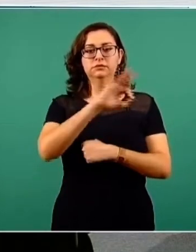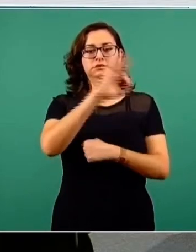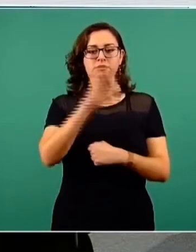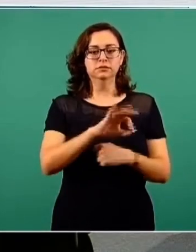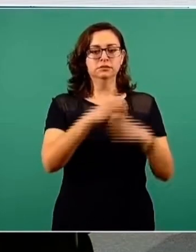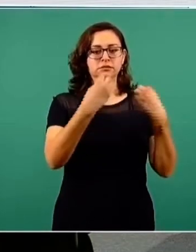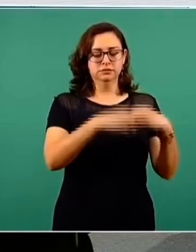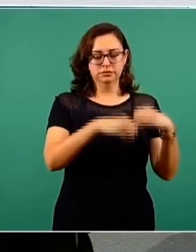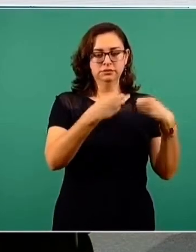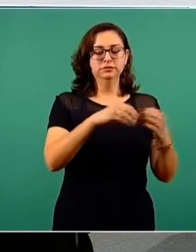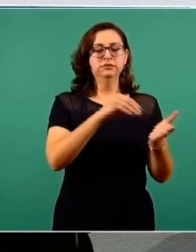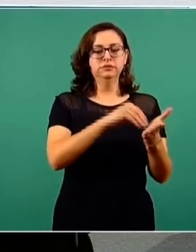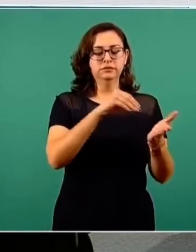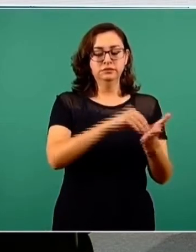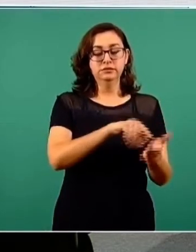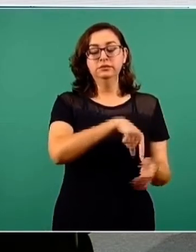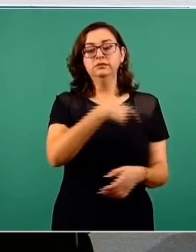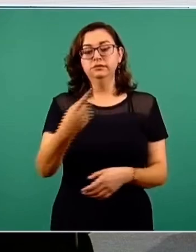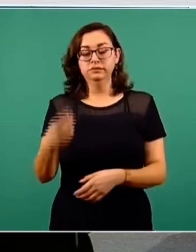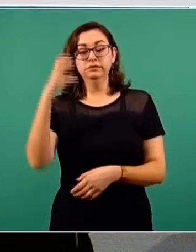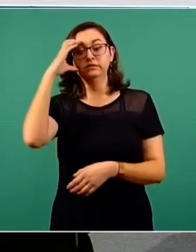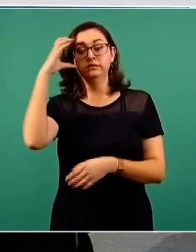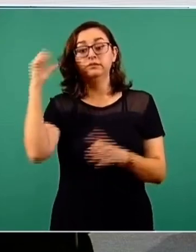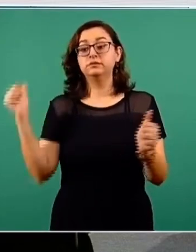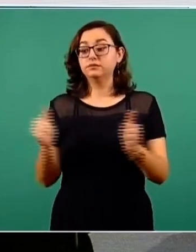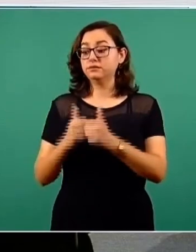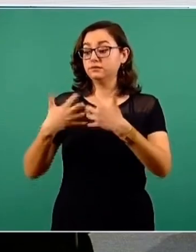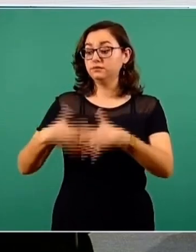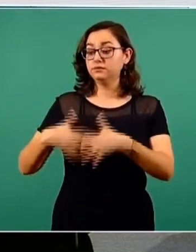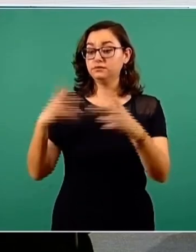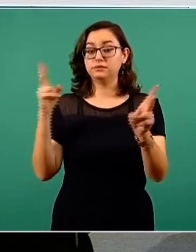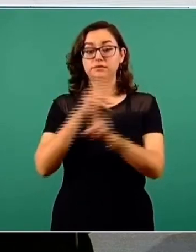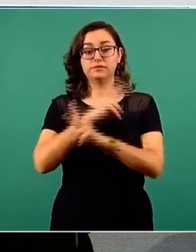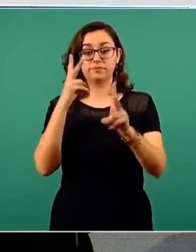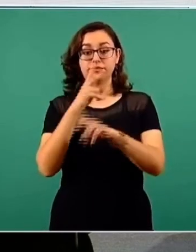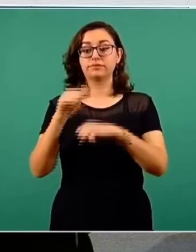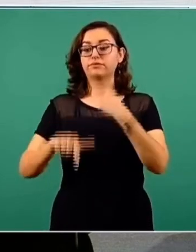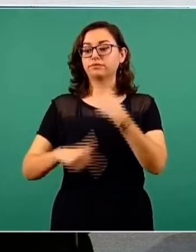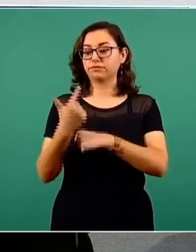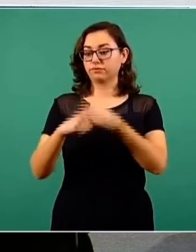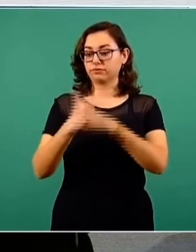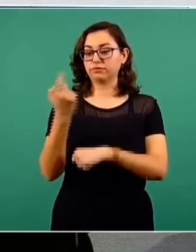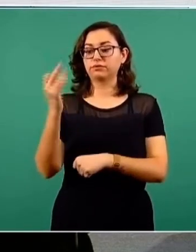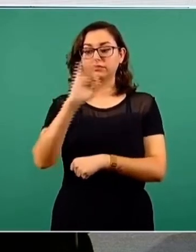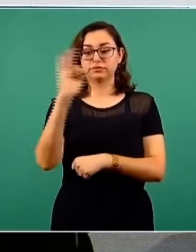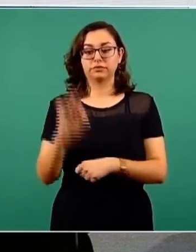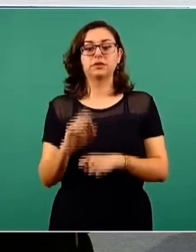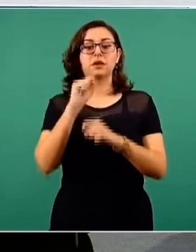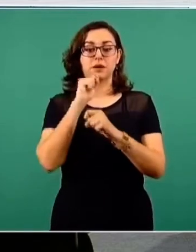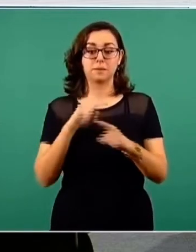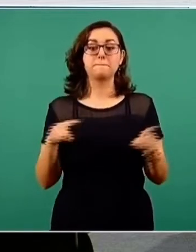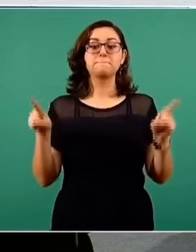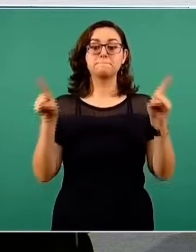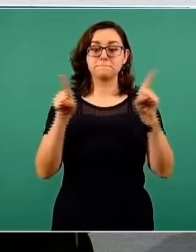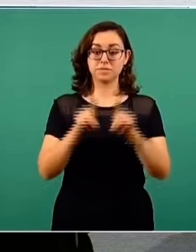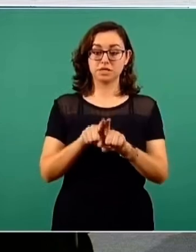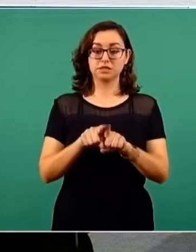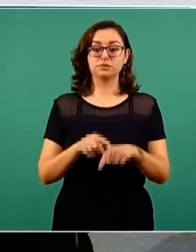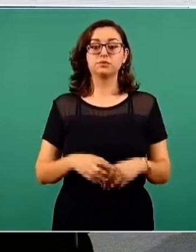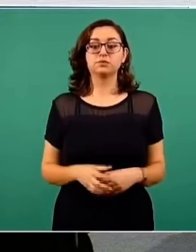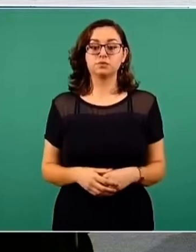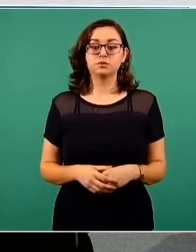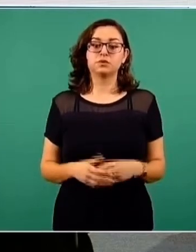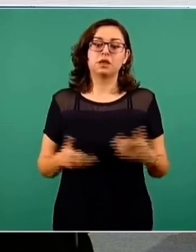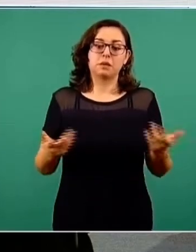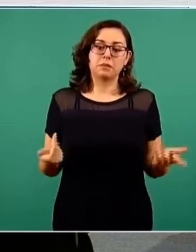y la ocupación con camas con ventilador también 12 por ciento. Son diferentes números de camas, porque el total de unas y de otras